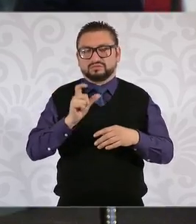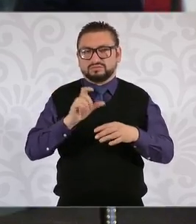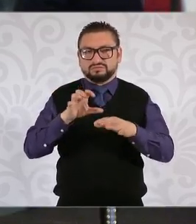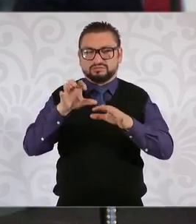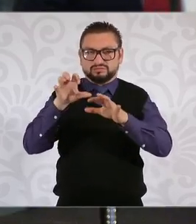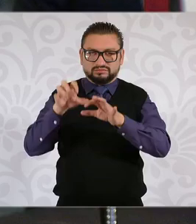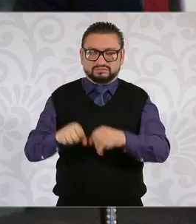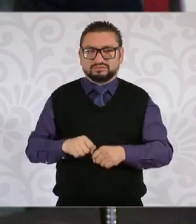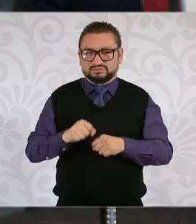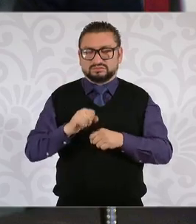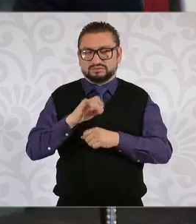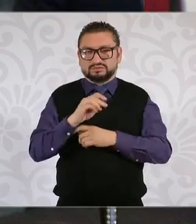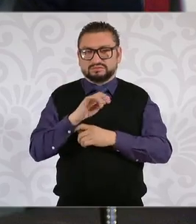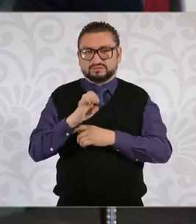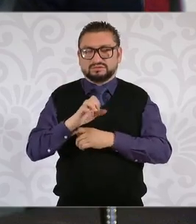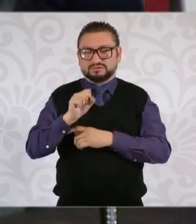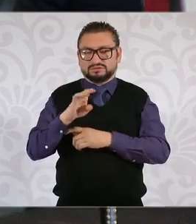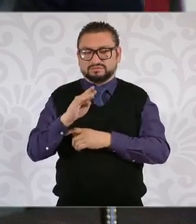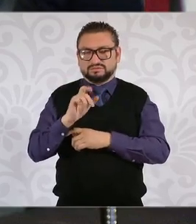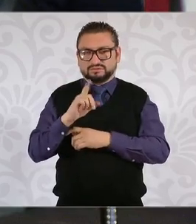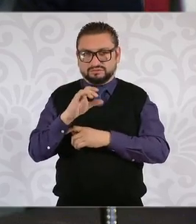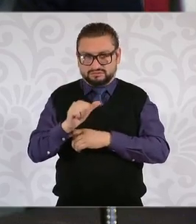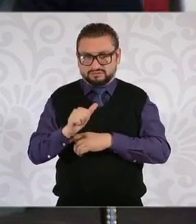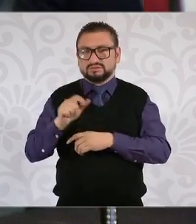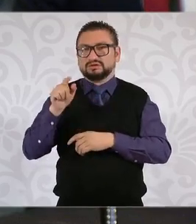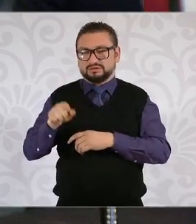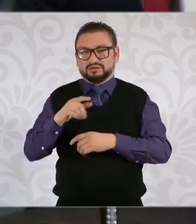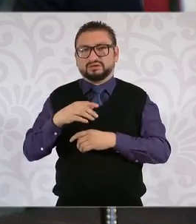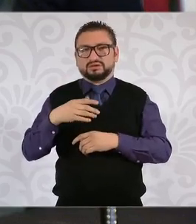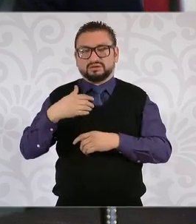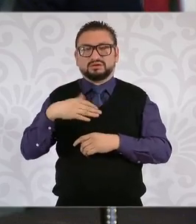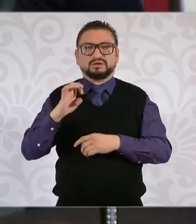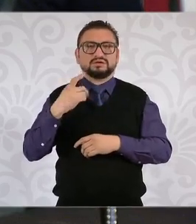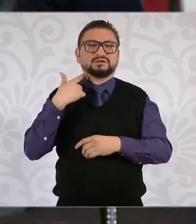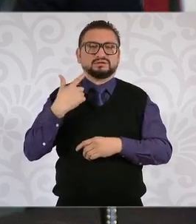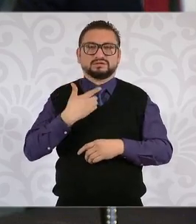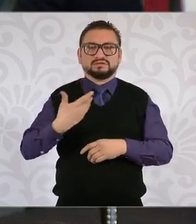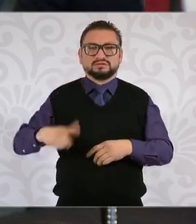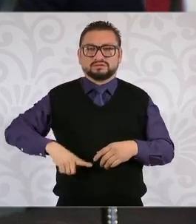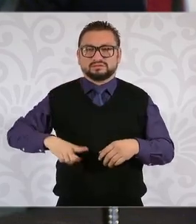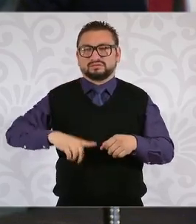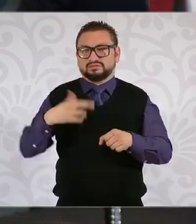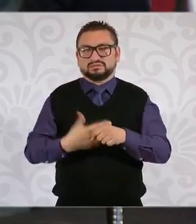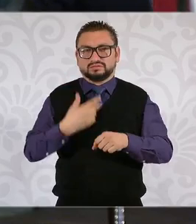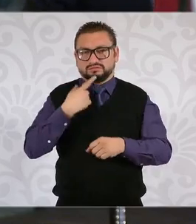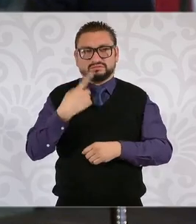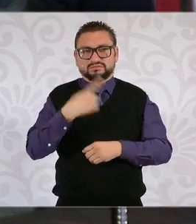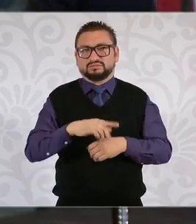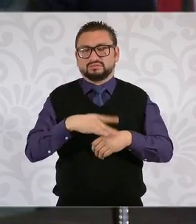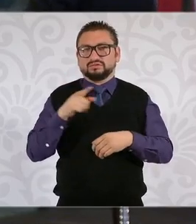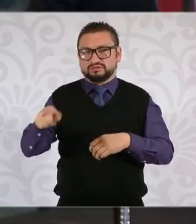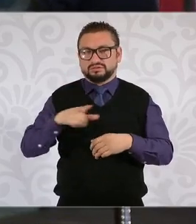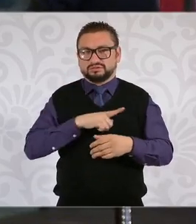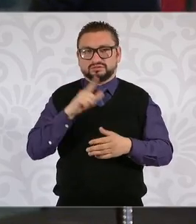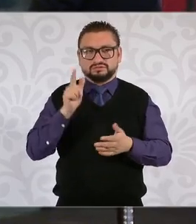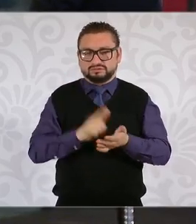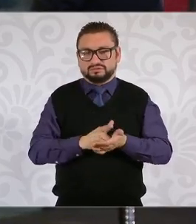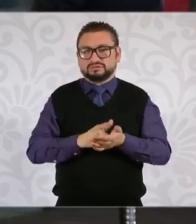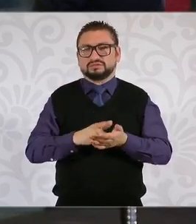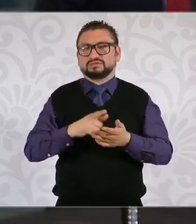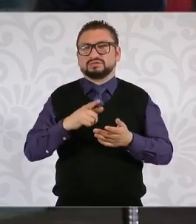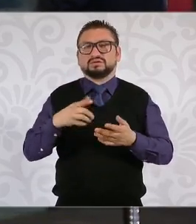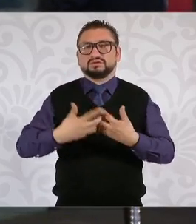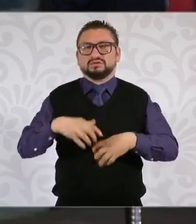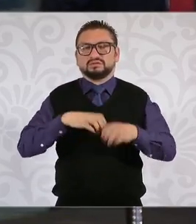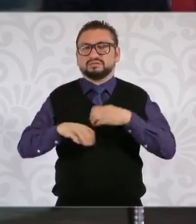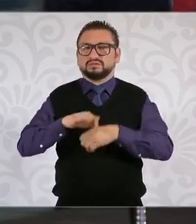de Ismael Zambada, quien incluso lo había denunciado al exgobernador por cuestiones de negocios ilícitos mediante empresas favorecidas